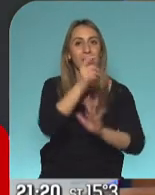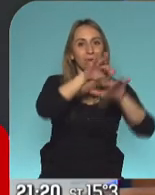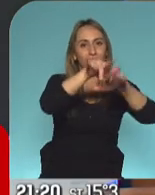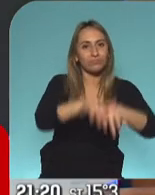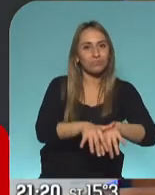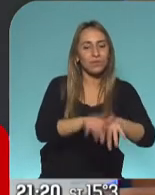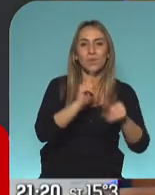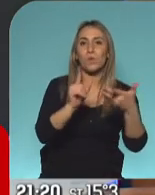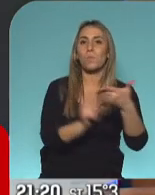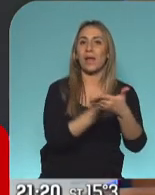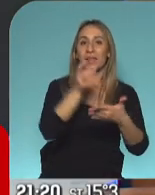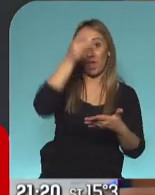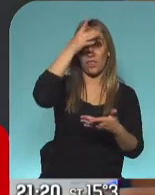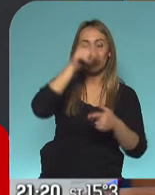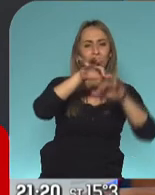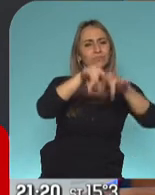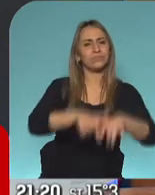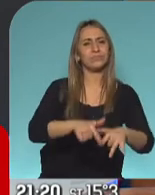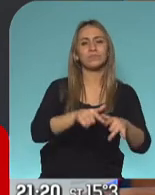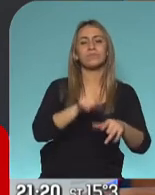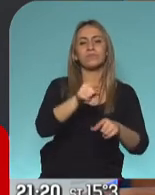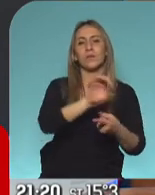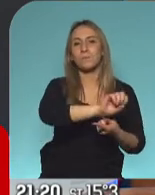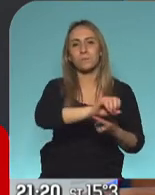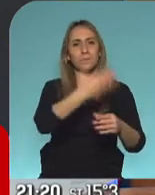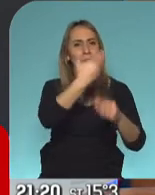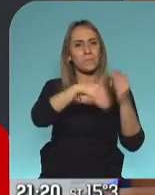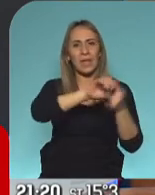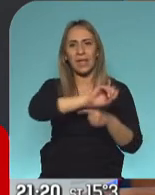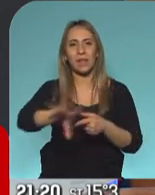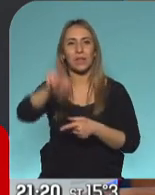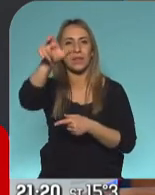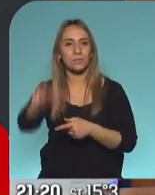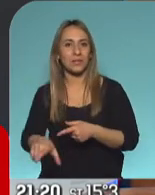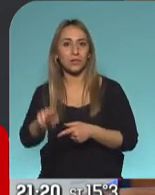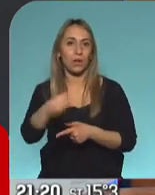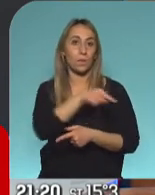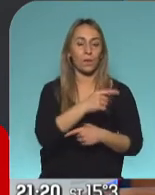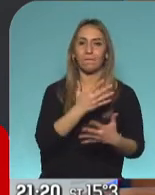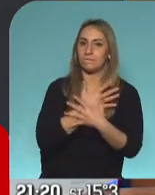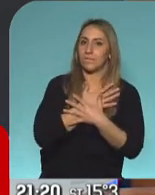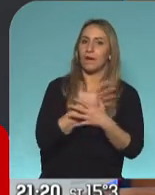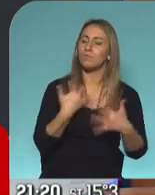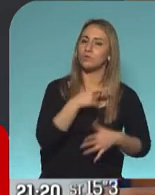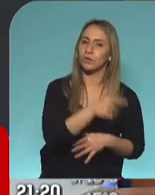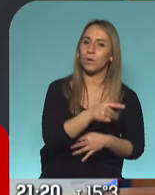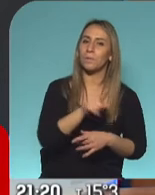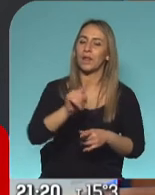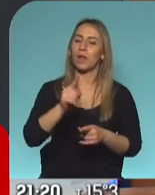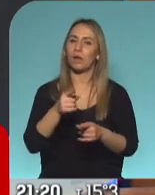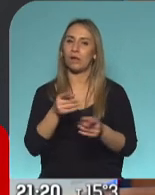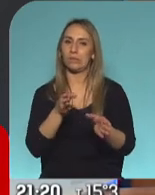en Página 12, que le mandó un mail, a una persona, a quien había querido mucho, pero que estaba en las antípodas políticas,